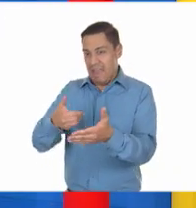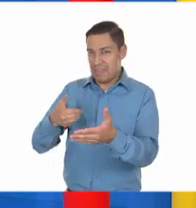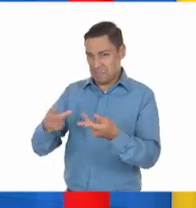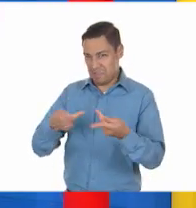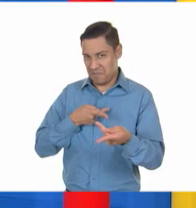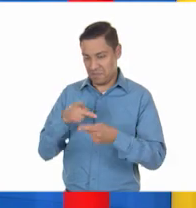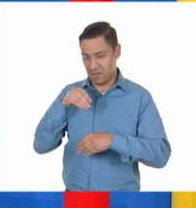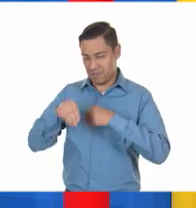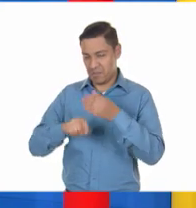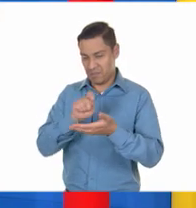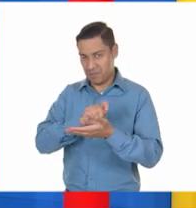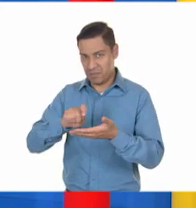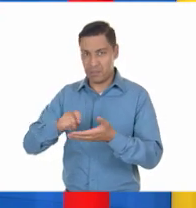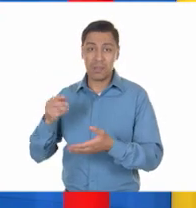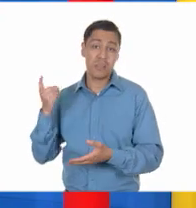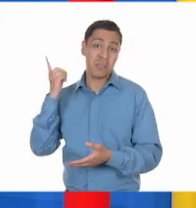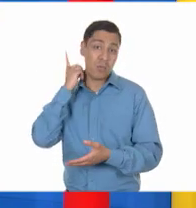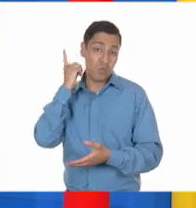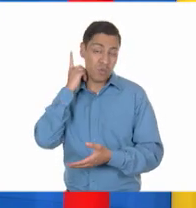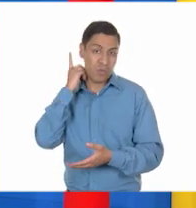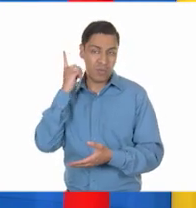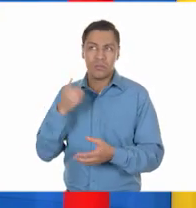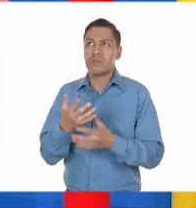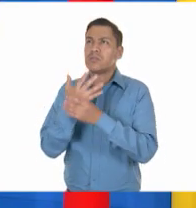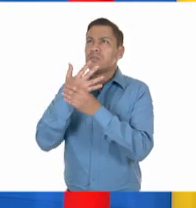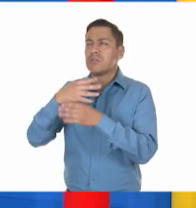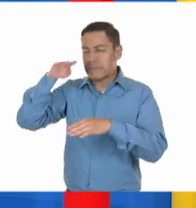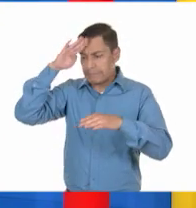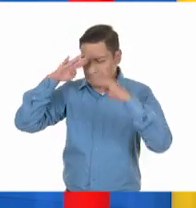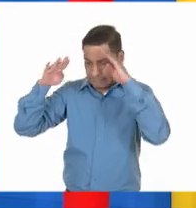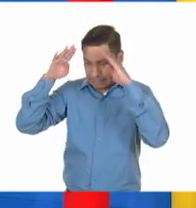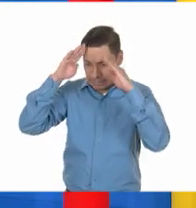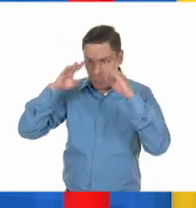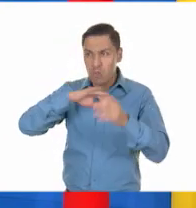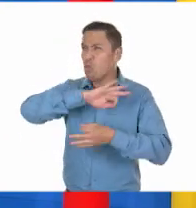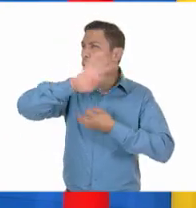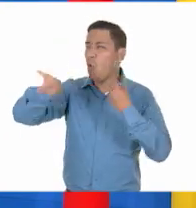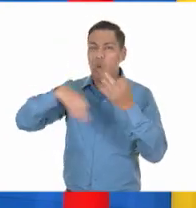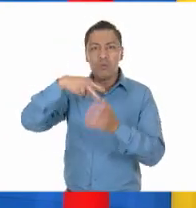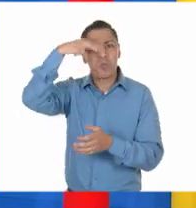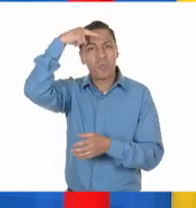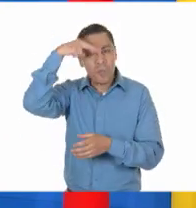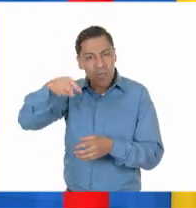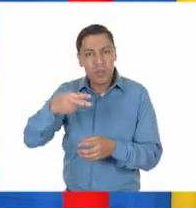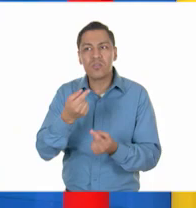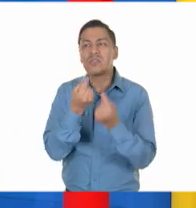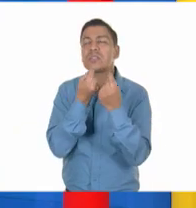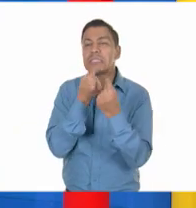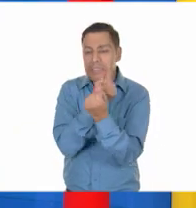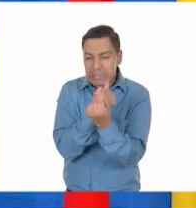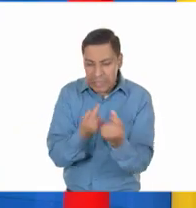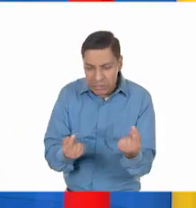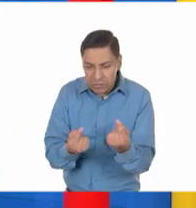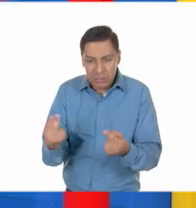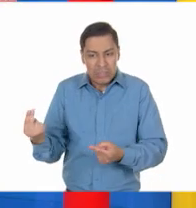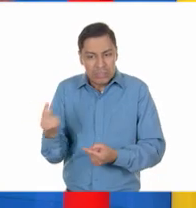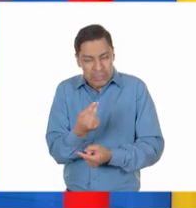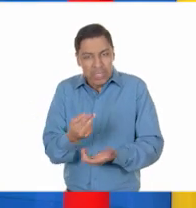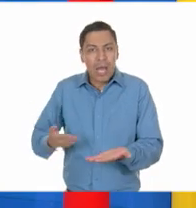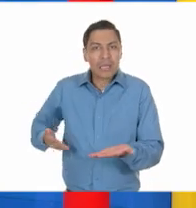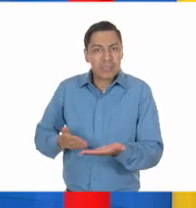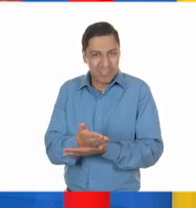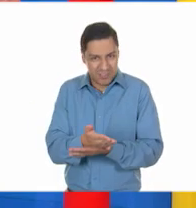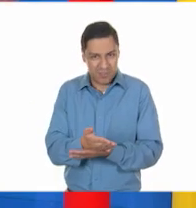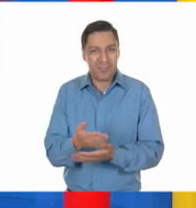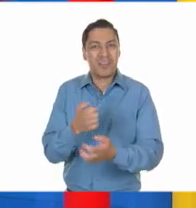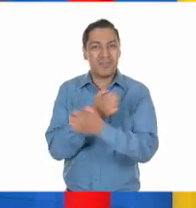Constituyente era justamente asegurar la educación para todos los mexicanos, pero especialmente para los niños. Ay, qué bien. Porque si se mejora la educación